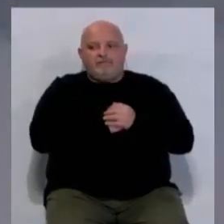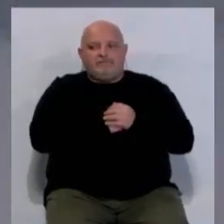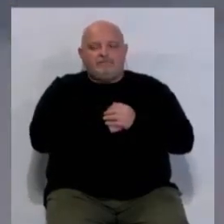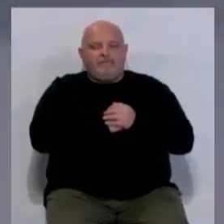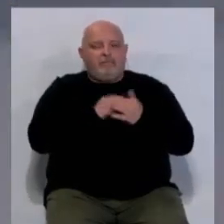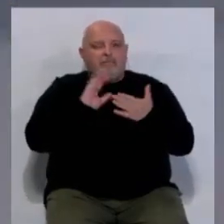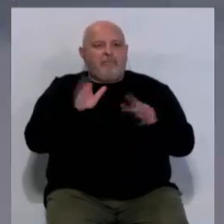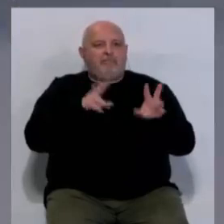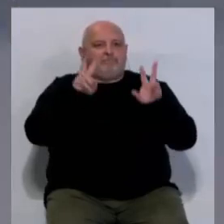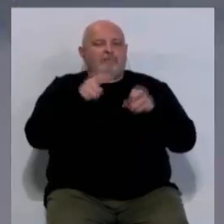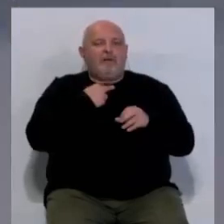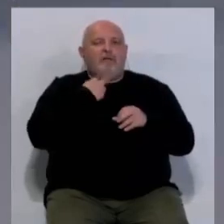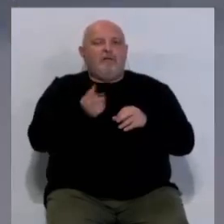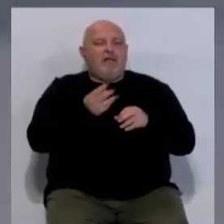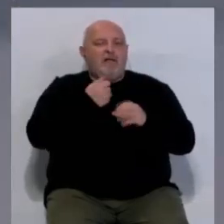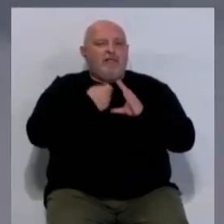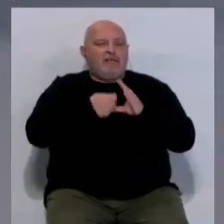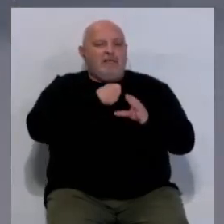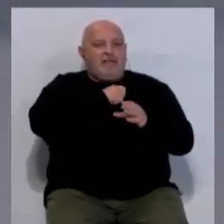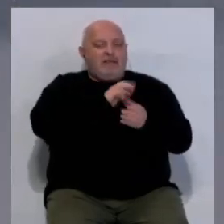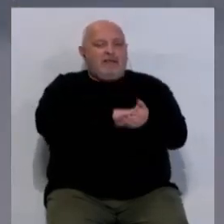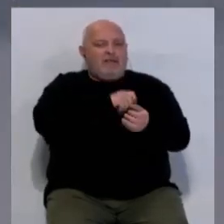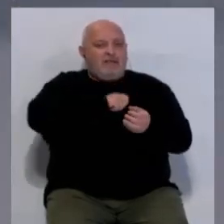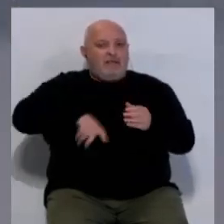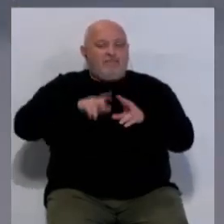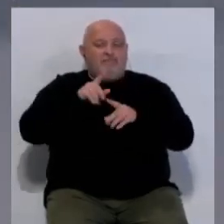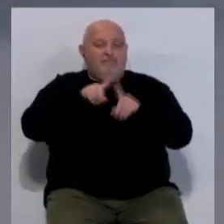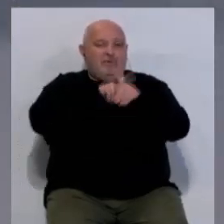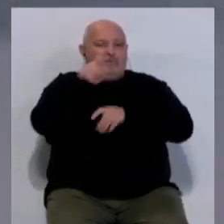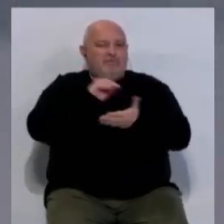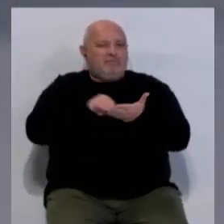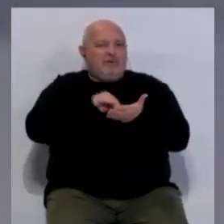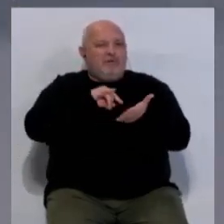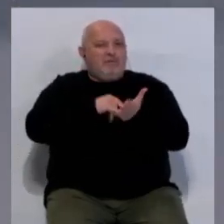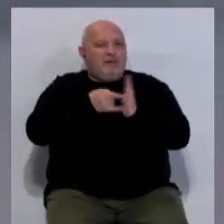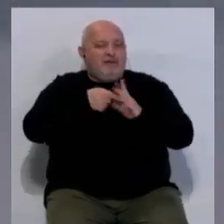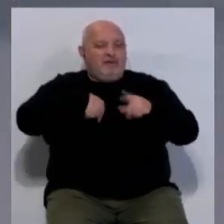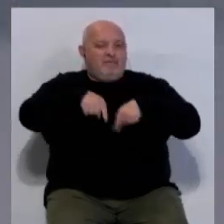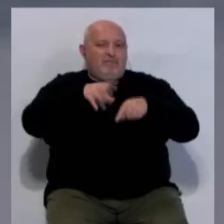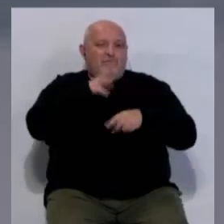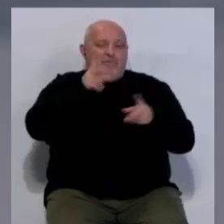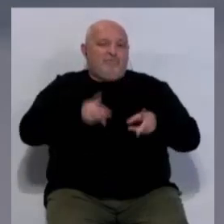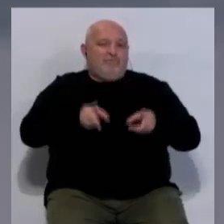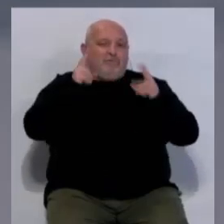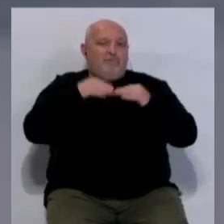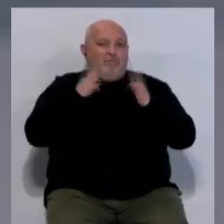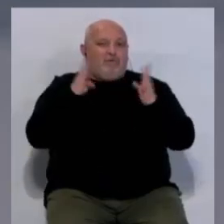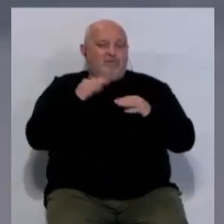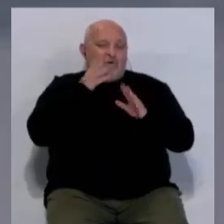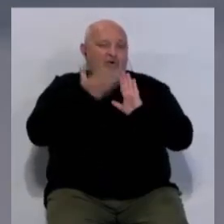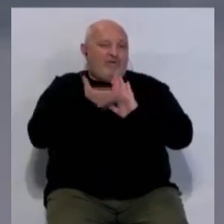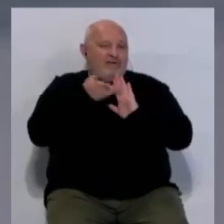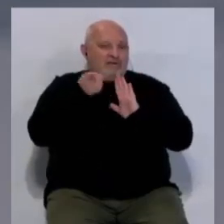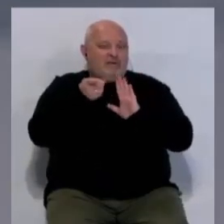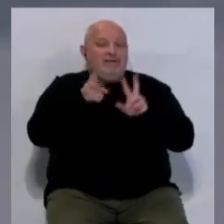Y, por su parte, el portavoz de la anteizquierda, Gaditana, pregunta de los periodistas sobre el plan de tráfico debido al cierre del puente Carranza, ha